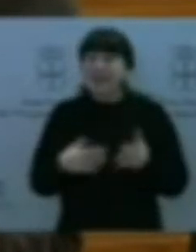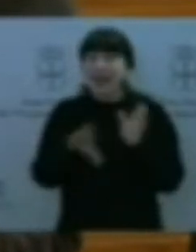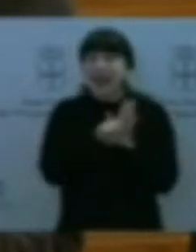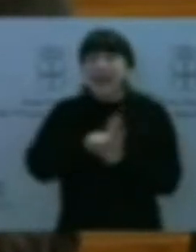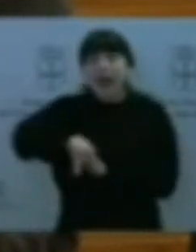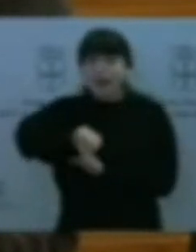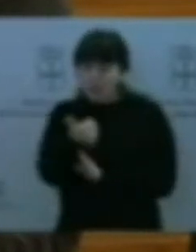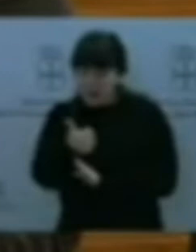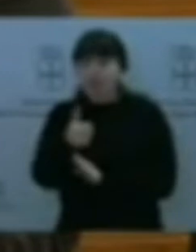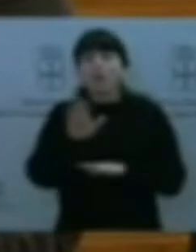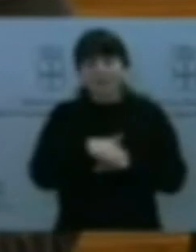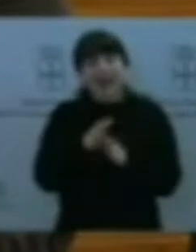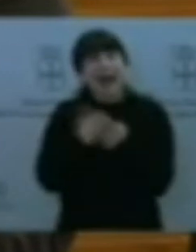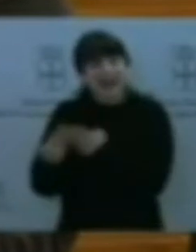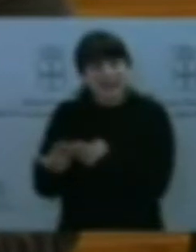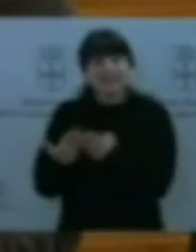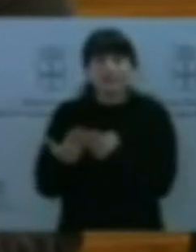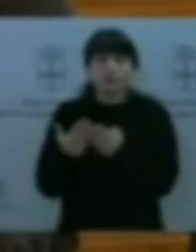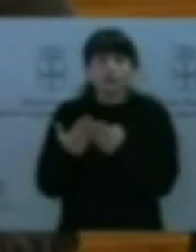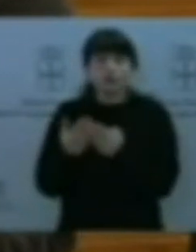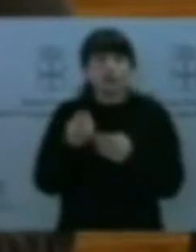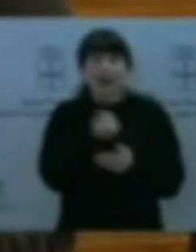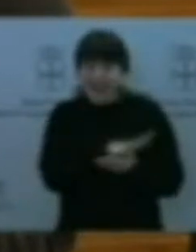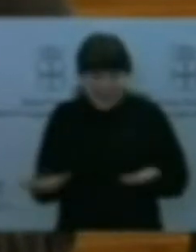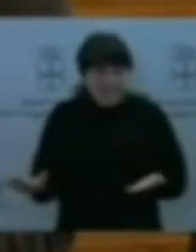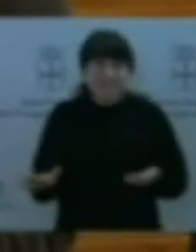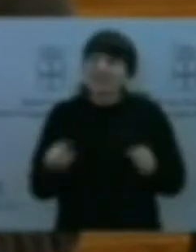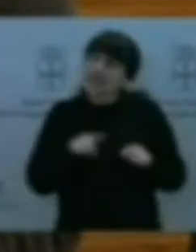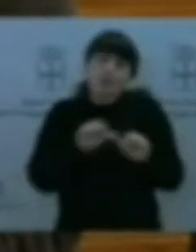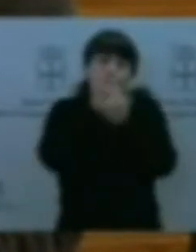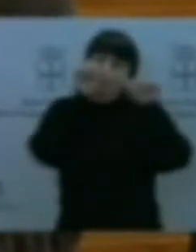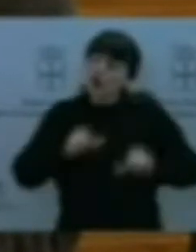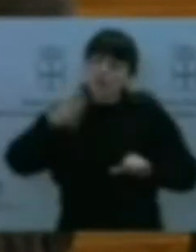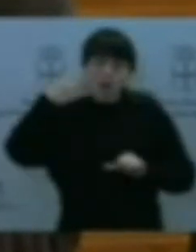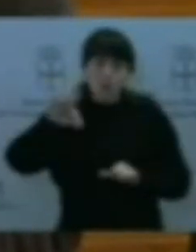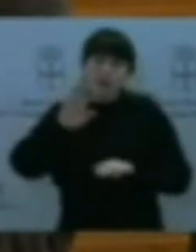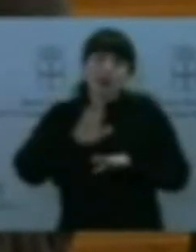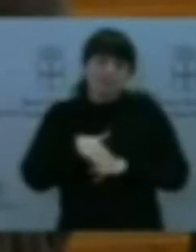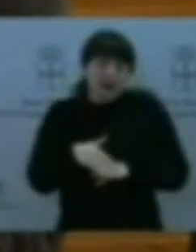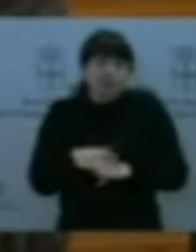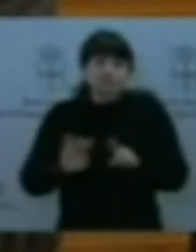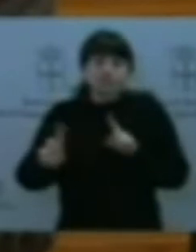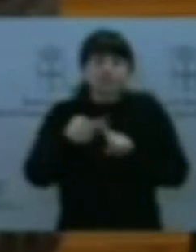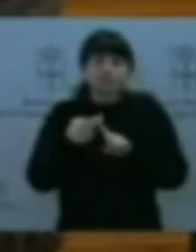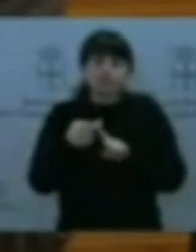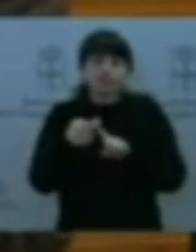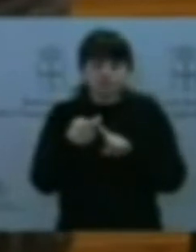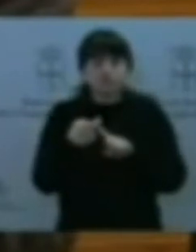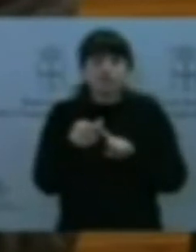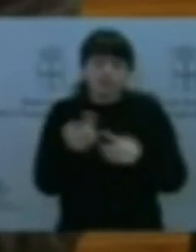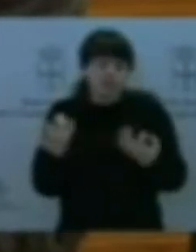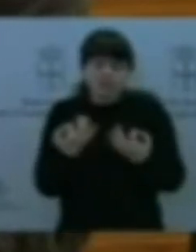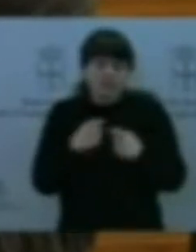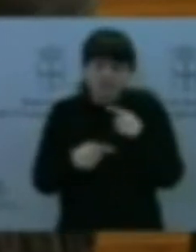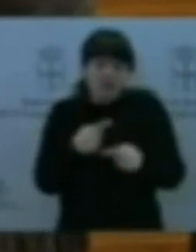de texto es la única vía y la única herramienta útil para conseguir ese objetivo necesario para las familias. Ahora aquí llega el consejero de